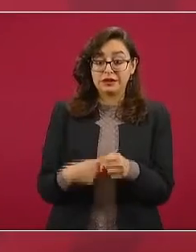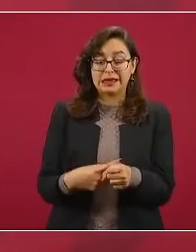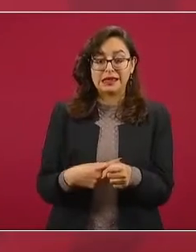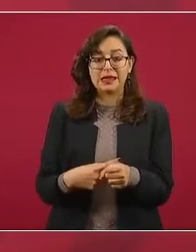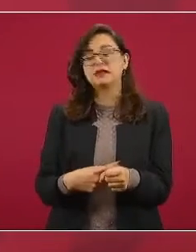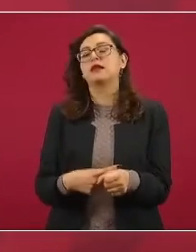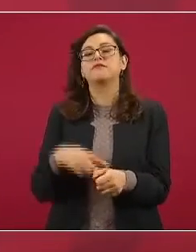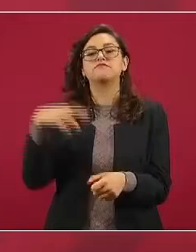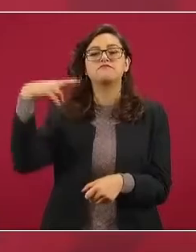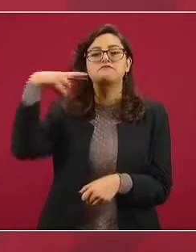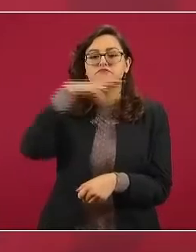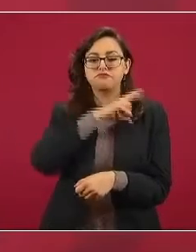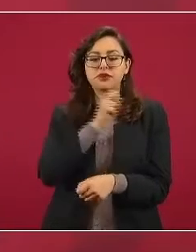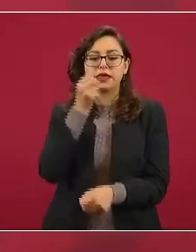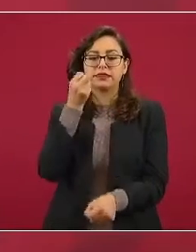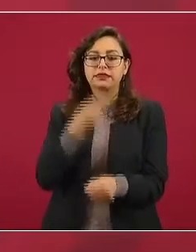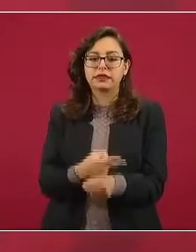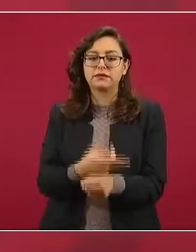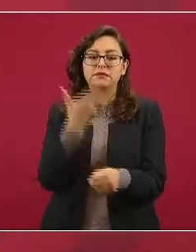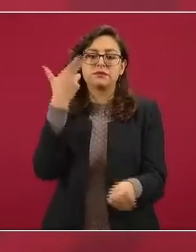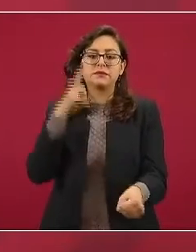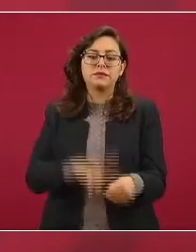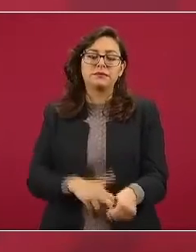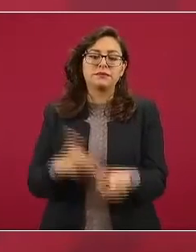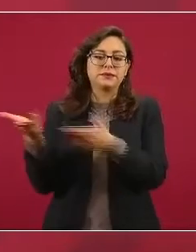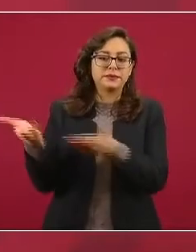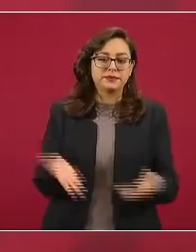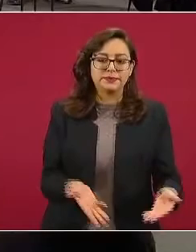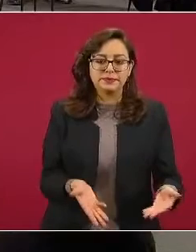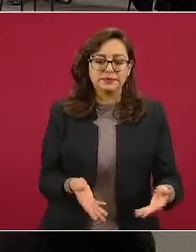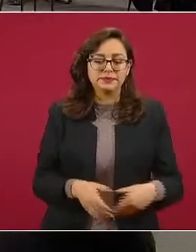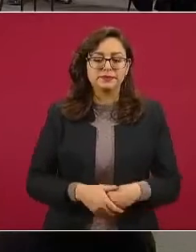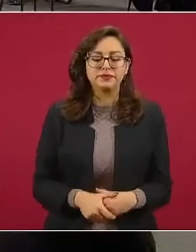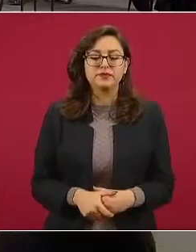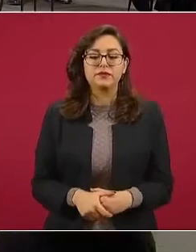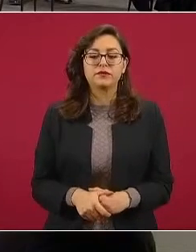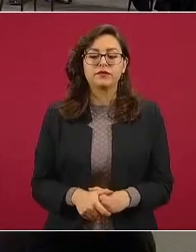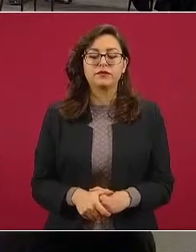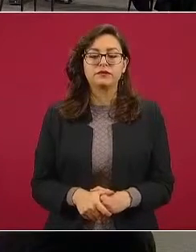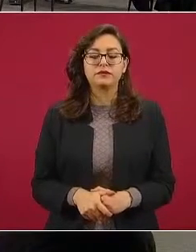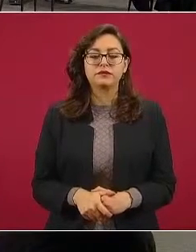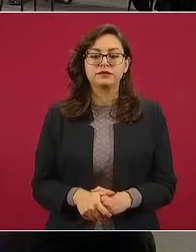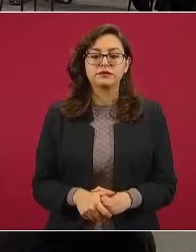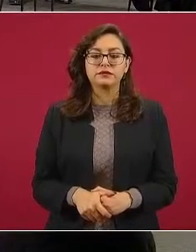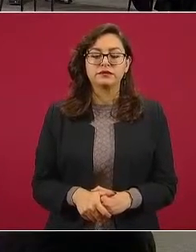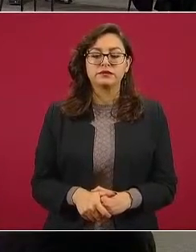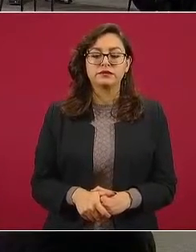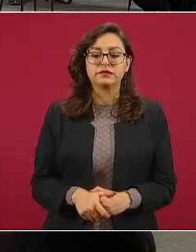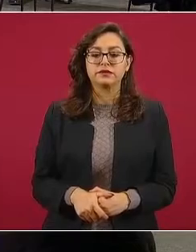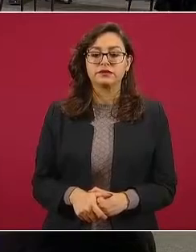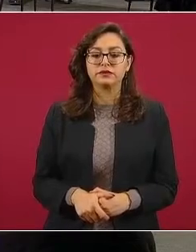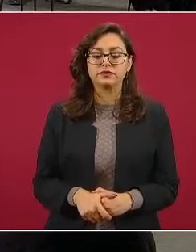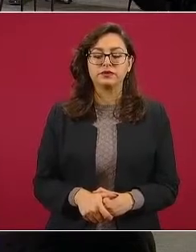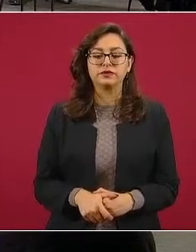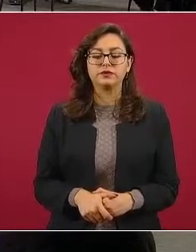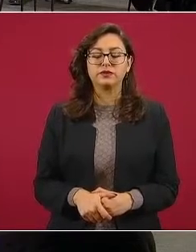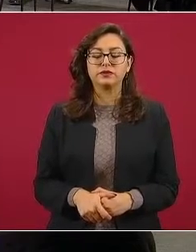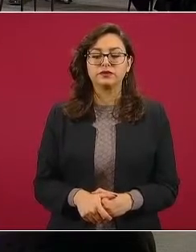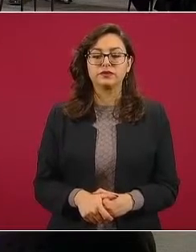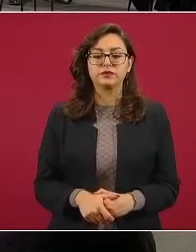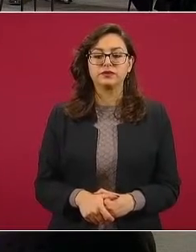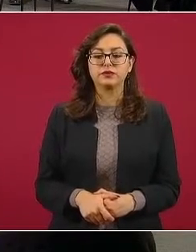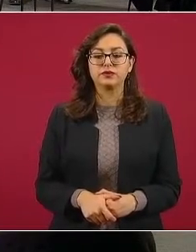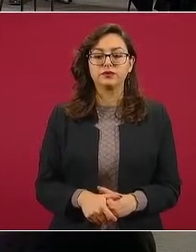forma temprana a los hospitales. En este contexto, se han visitado ya más de dos